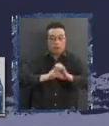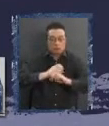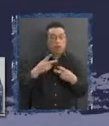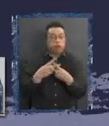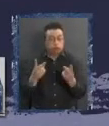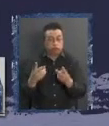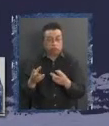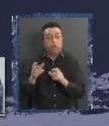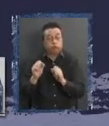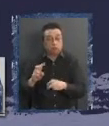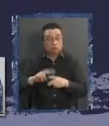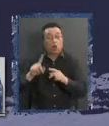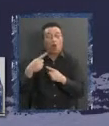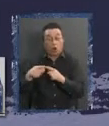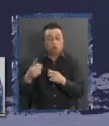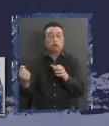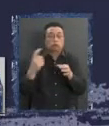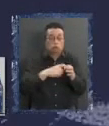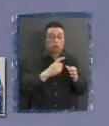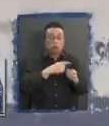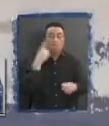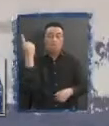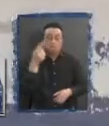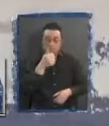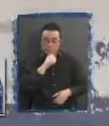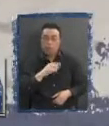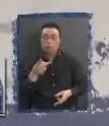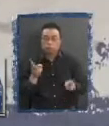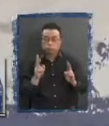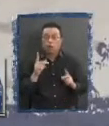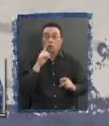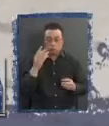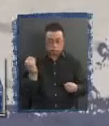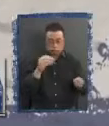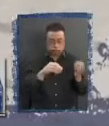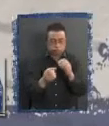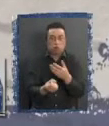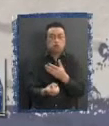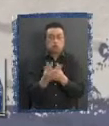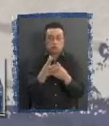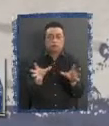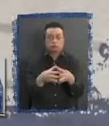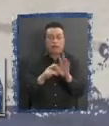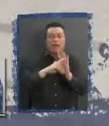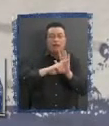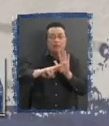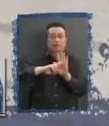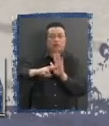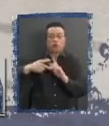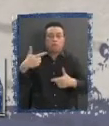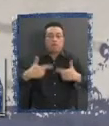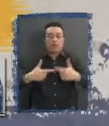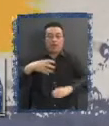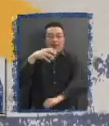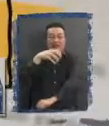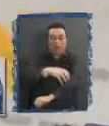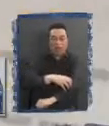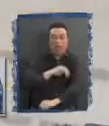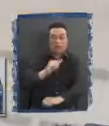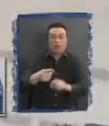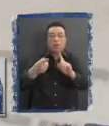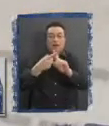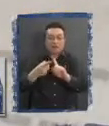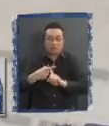parte de otras Con participación privada También crea nuevos organismos De representación política regional Y de participación social